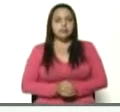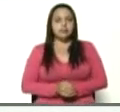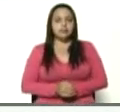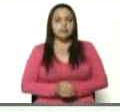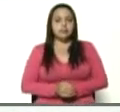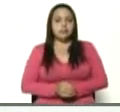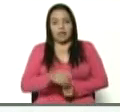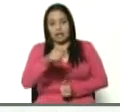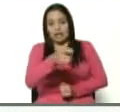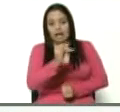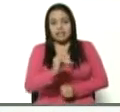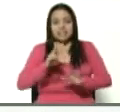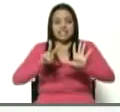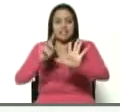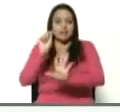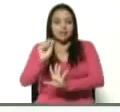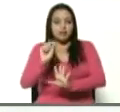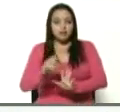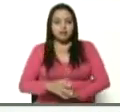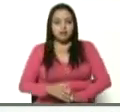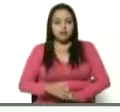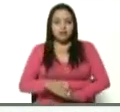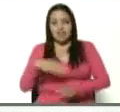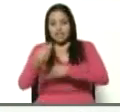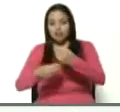está. Le daban siete minutos. Se agarró nueve.